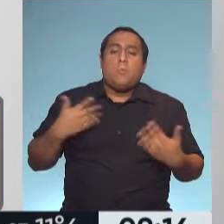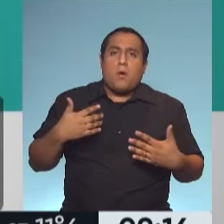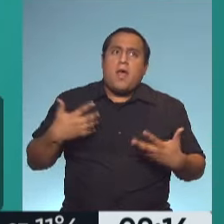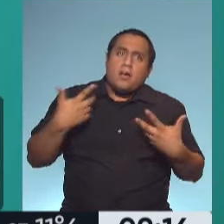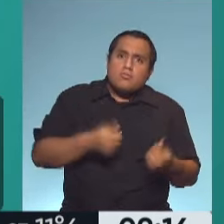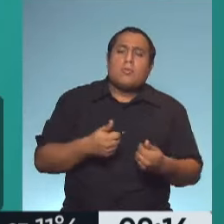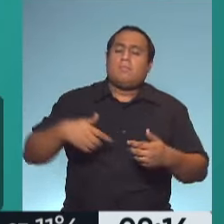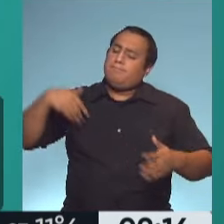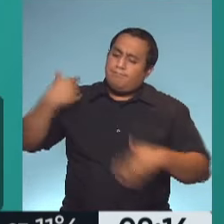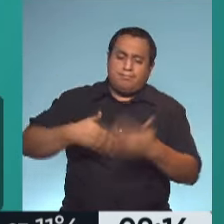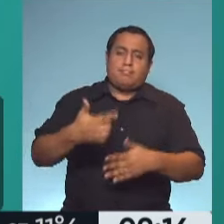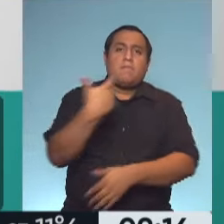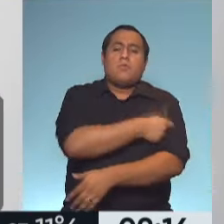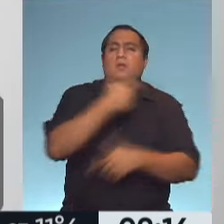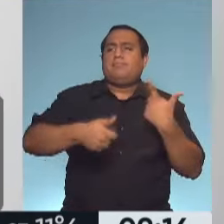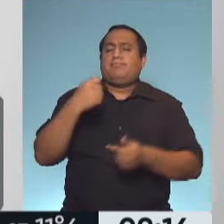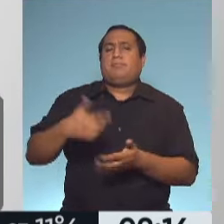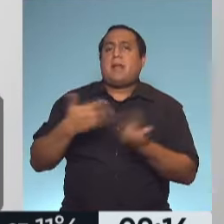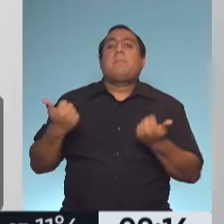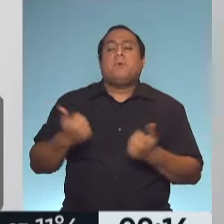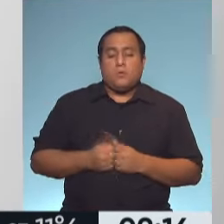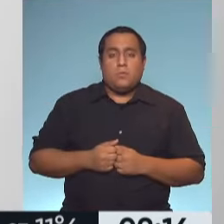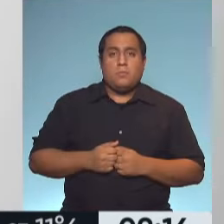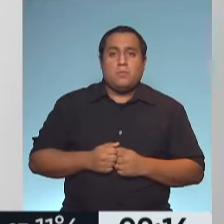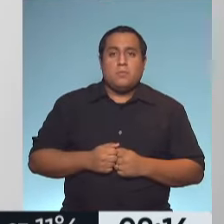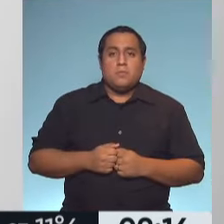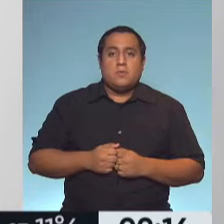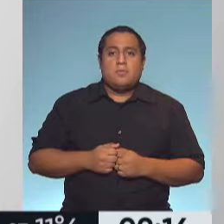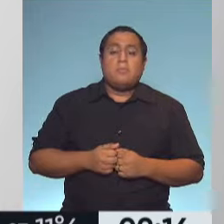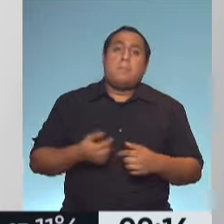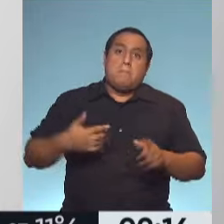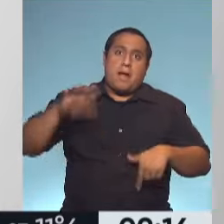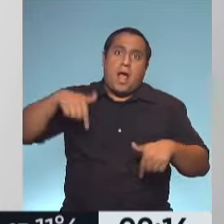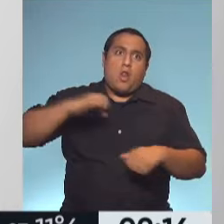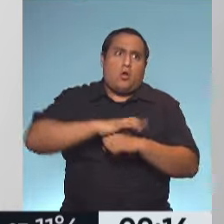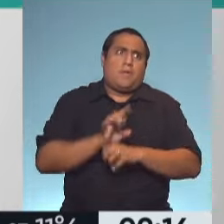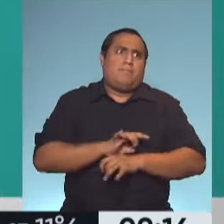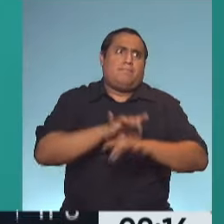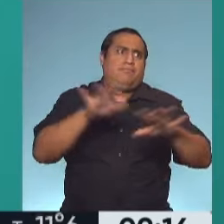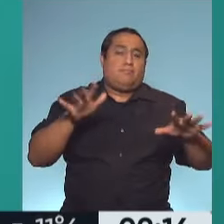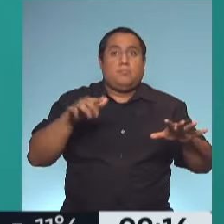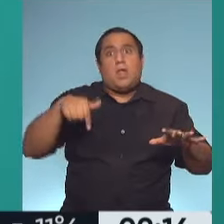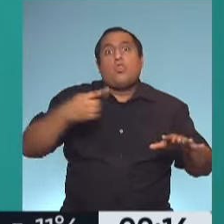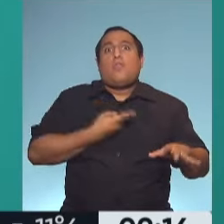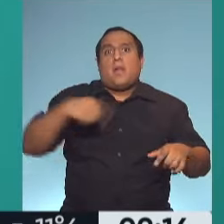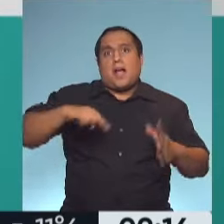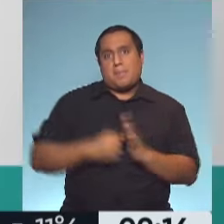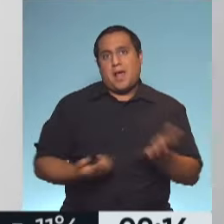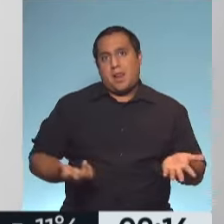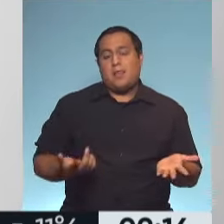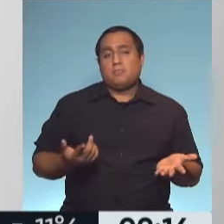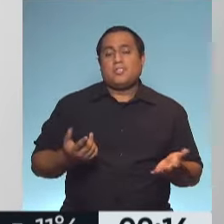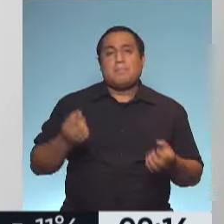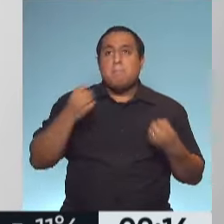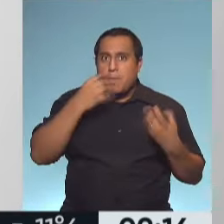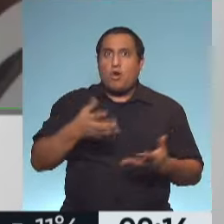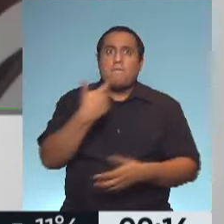el proceso de vacunación. En el foco epidemiológico más importante que tiene la Argentina, que es la capital federal. Totalmente. Ahora